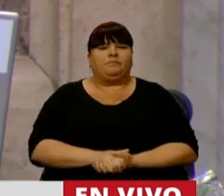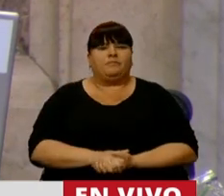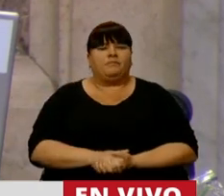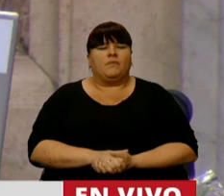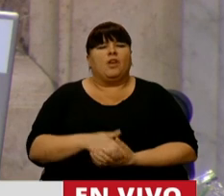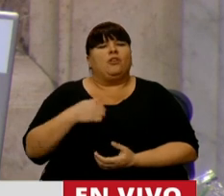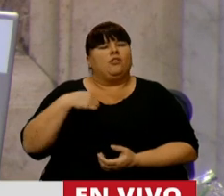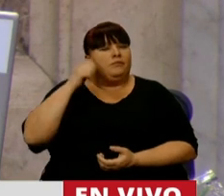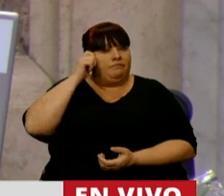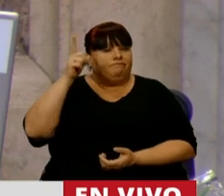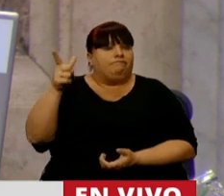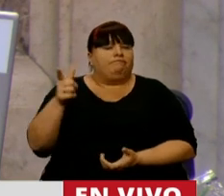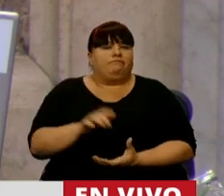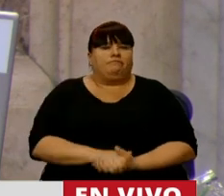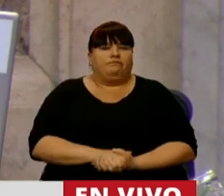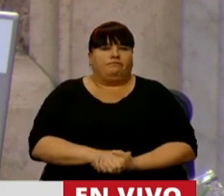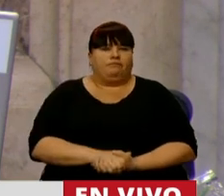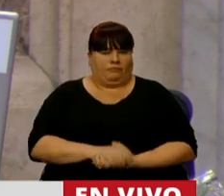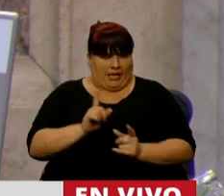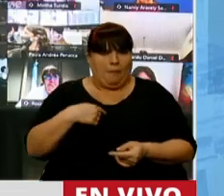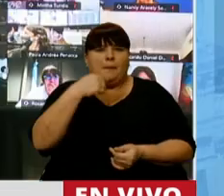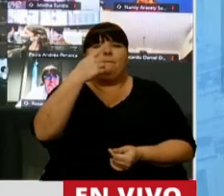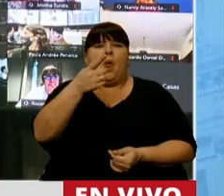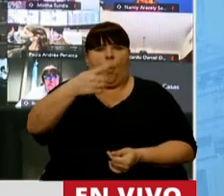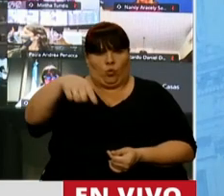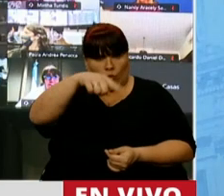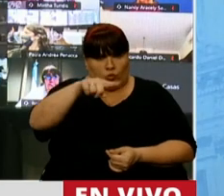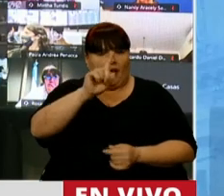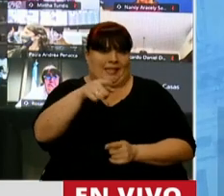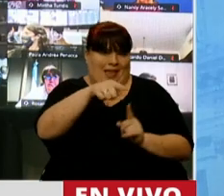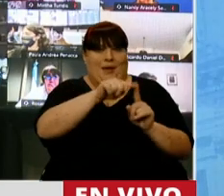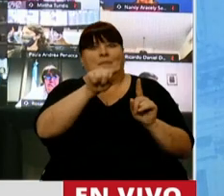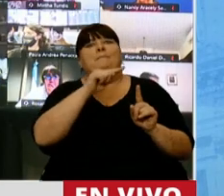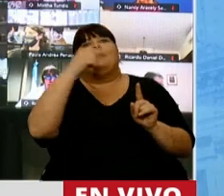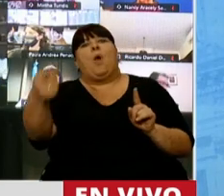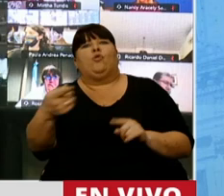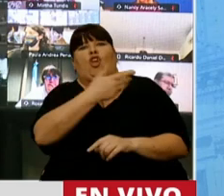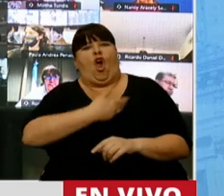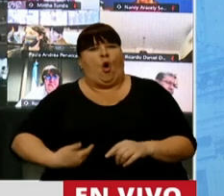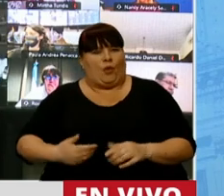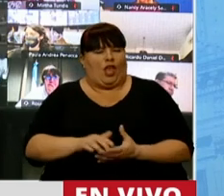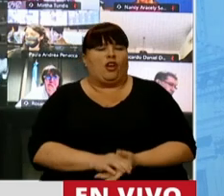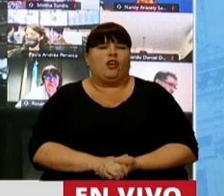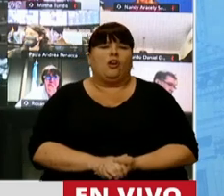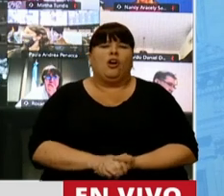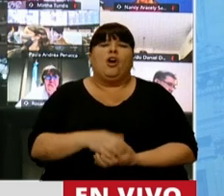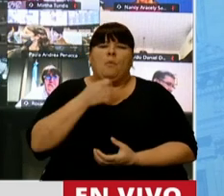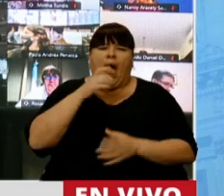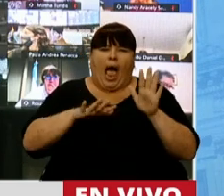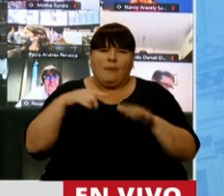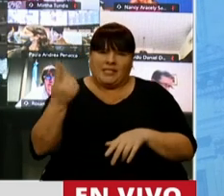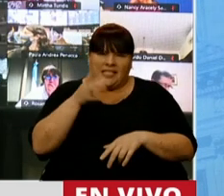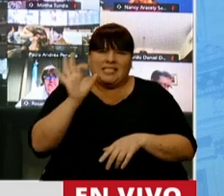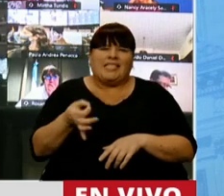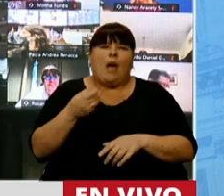Lo que me pregunto y le pregunto a usted y a través suyo al oficialismo es si a veces tenemos